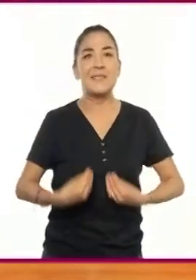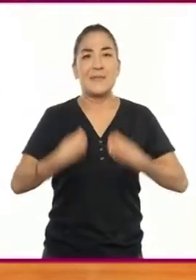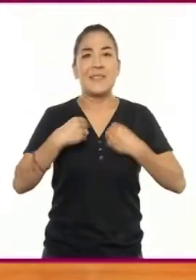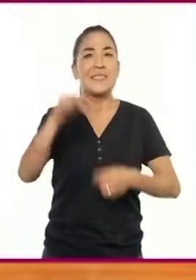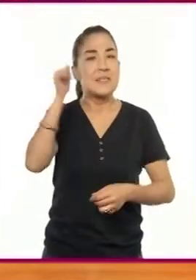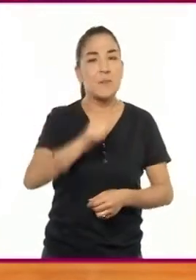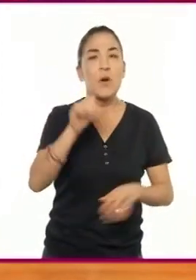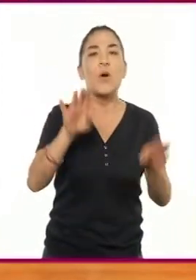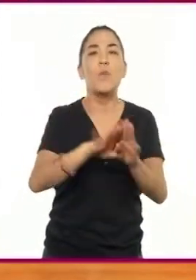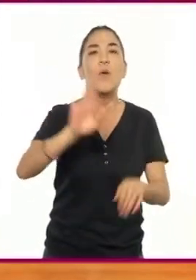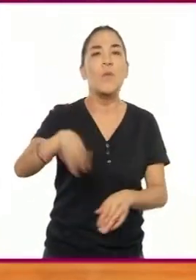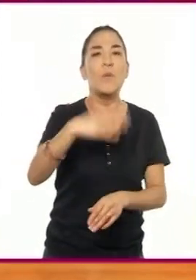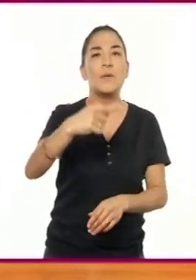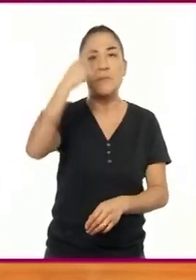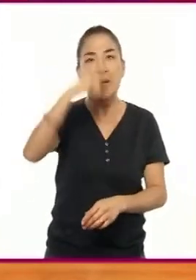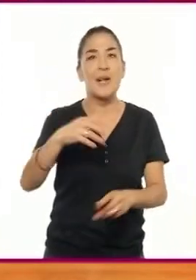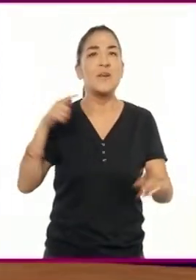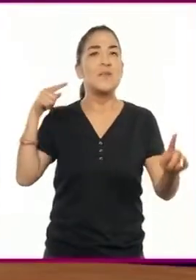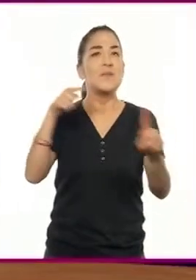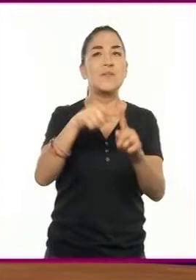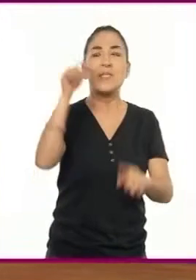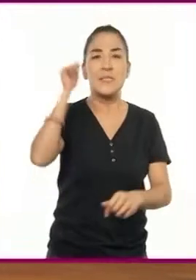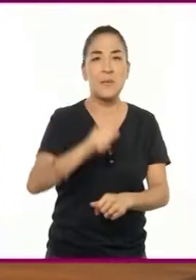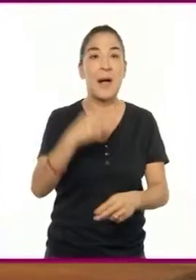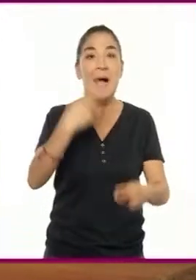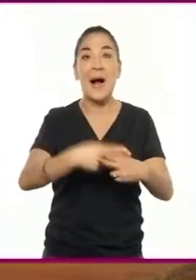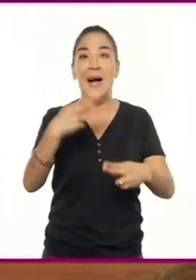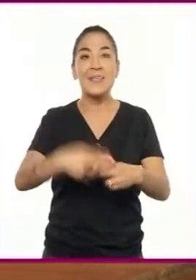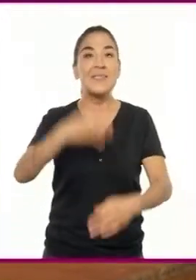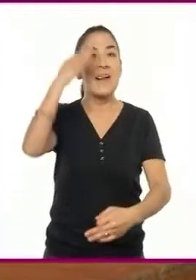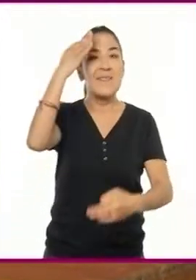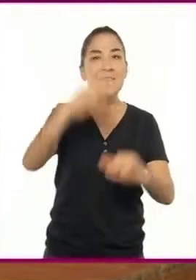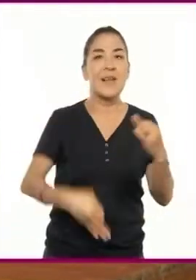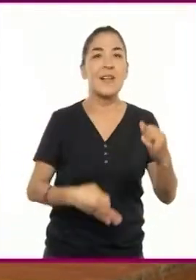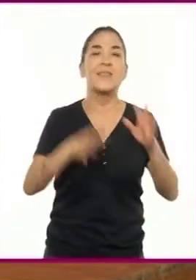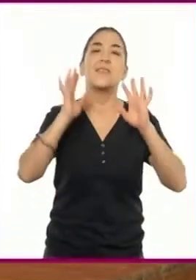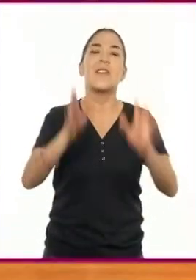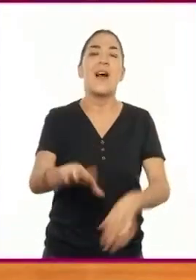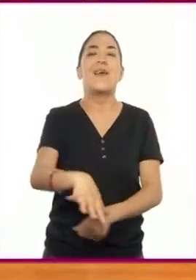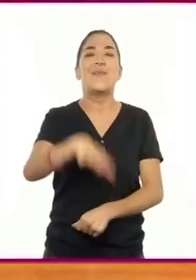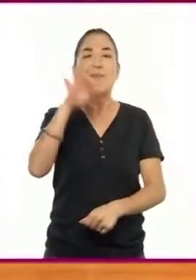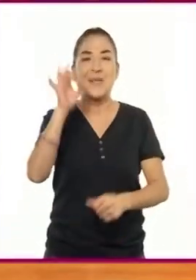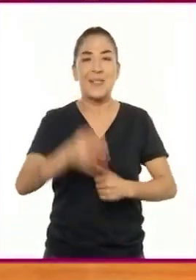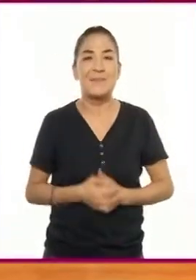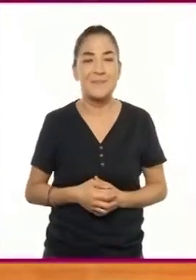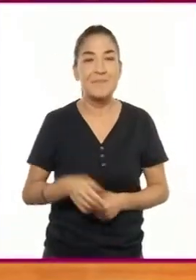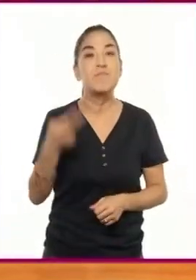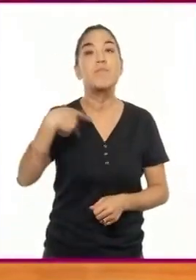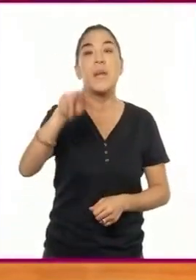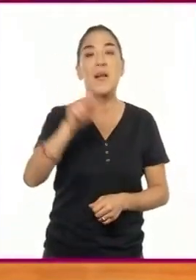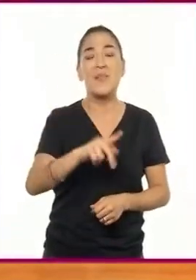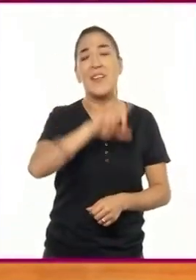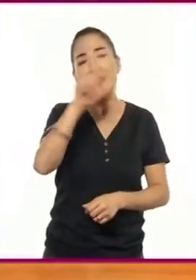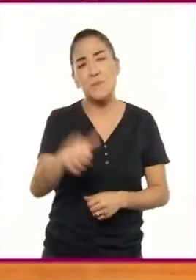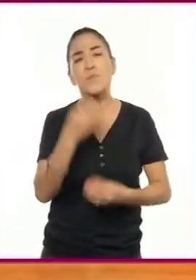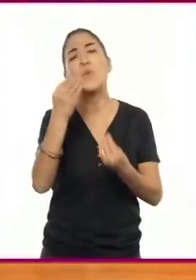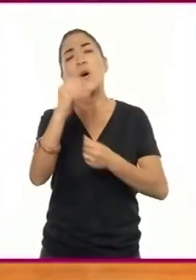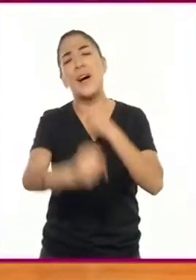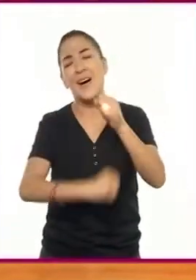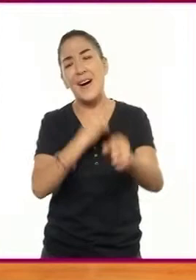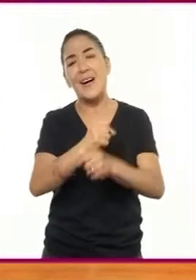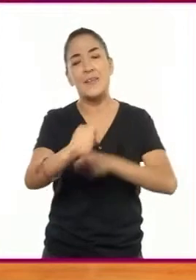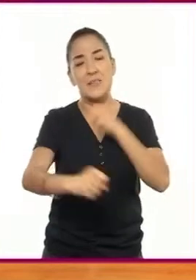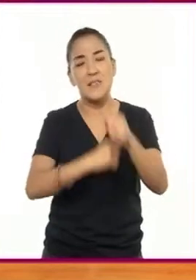búsqueda de la eternidad hasta que al fin la encuentra. Sin embargo, después de muchos años,